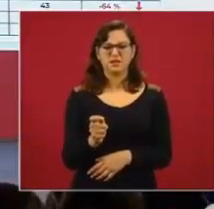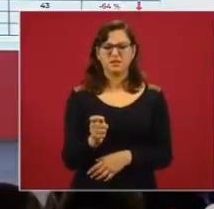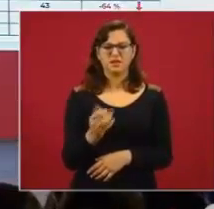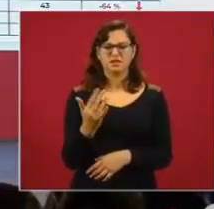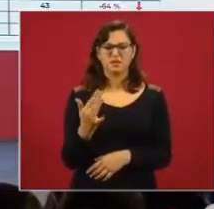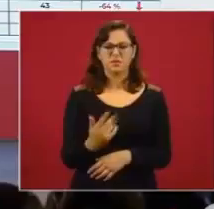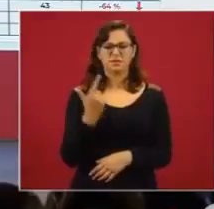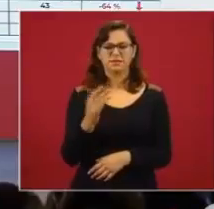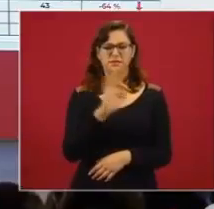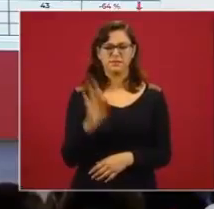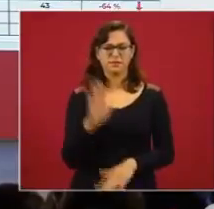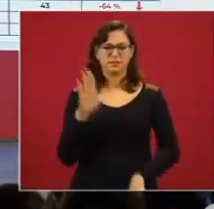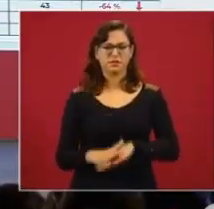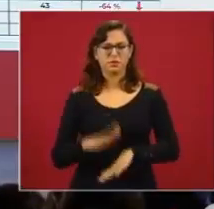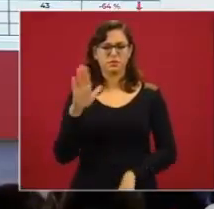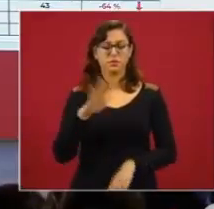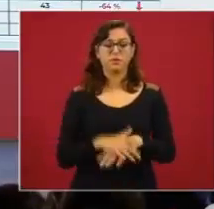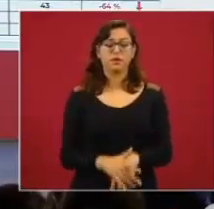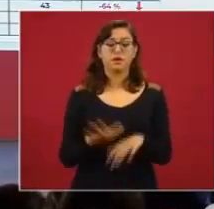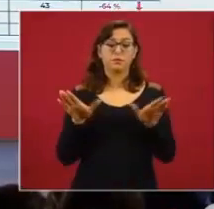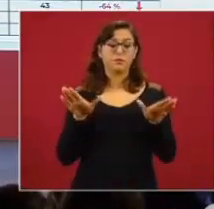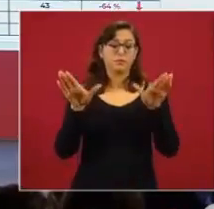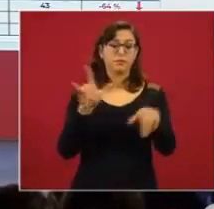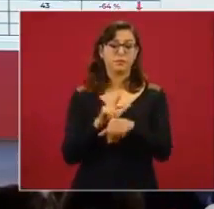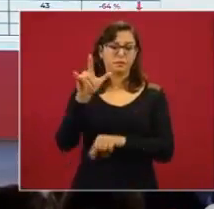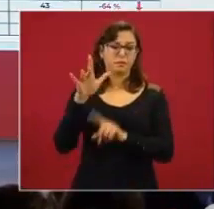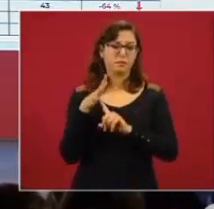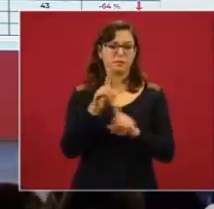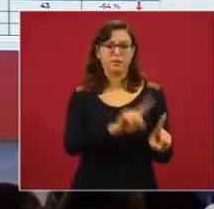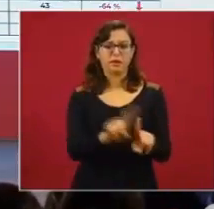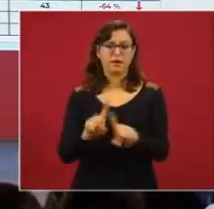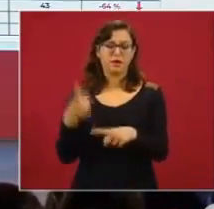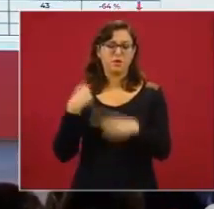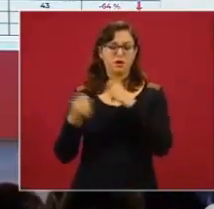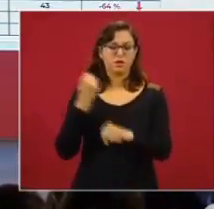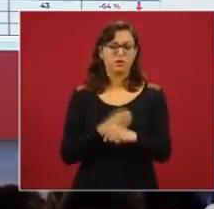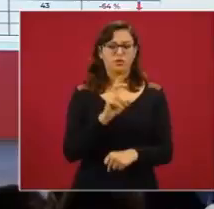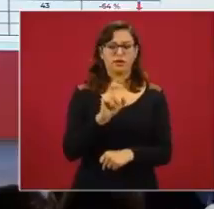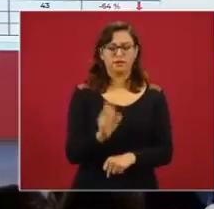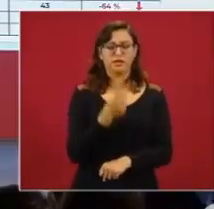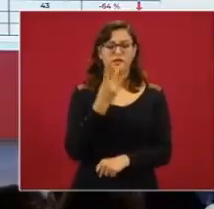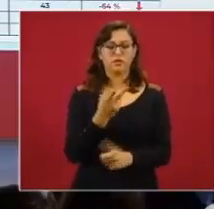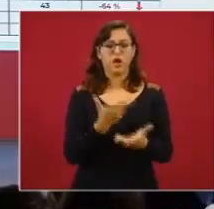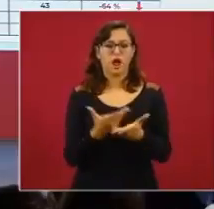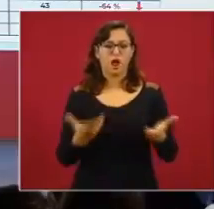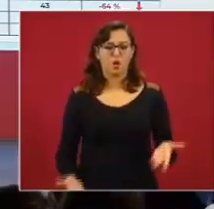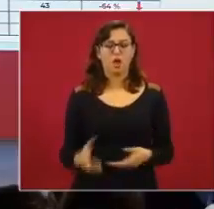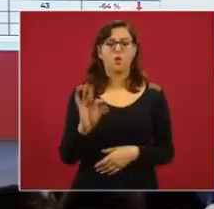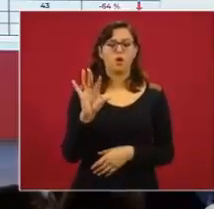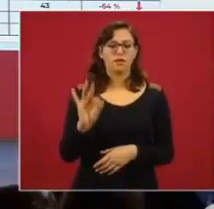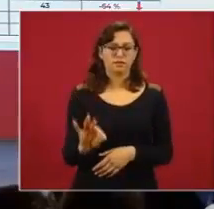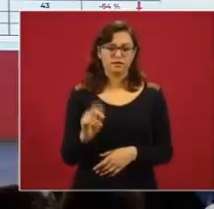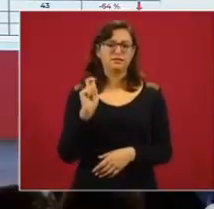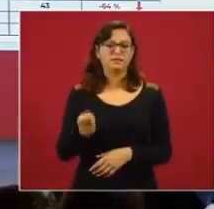asegurados. Aeronaves, 32 en el 19, 40 en el 20, un 25% más.